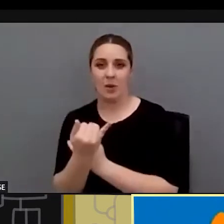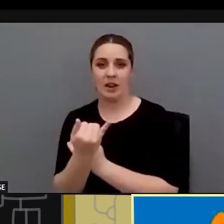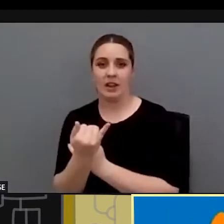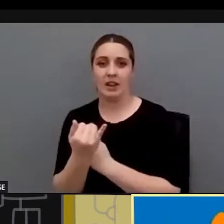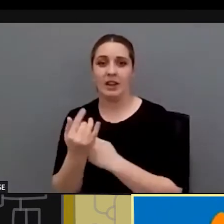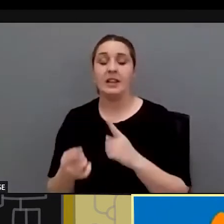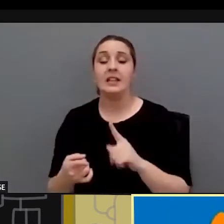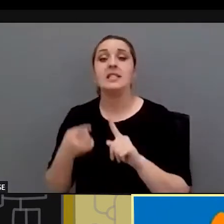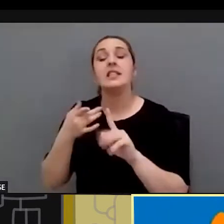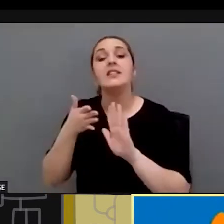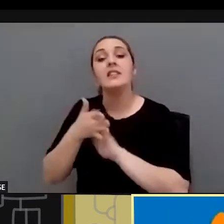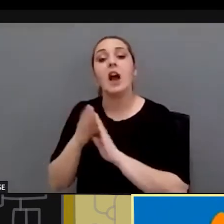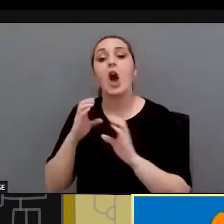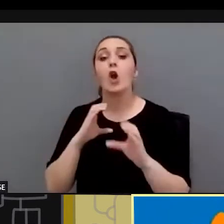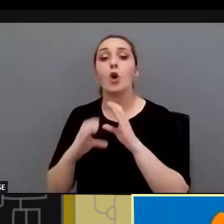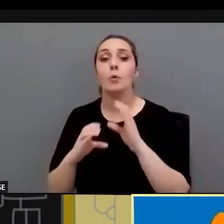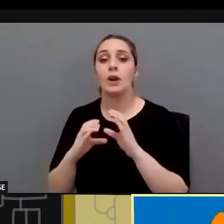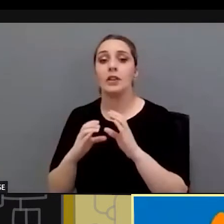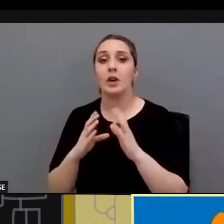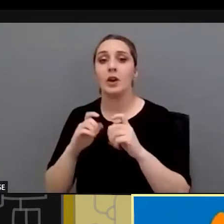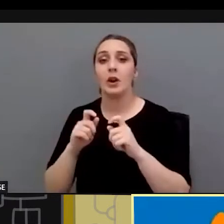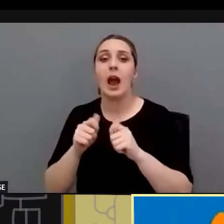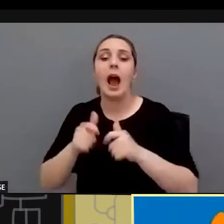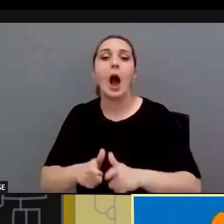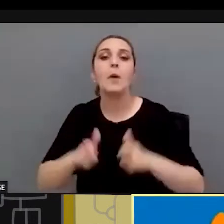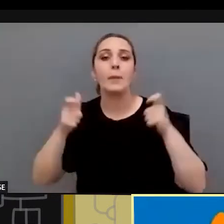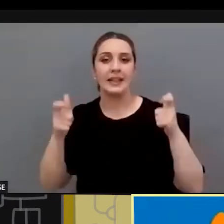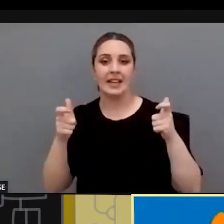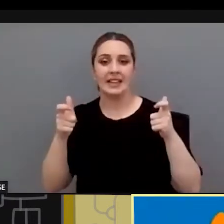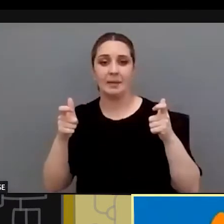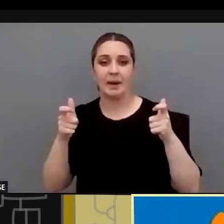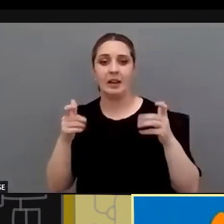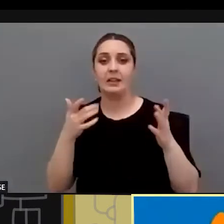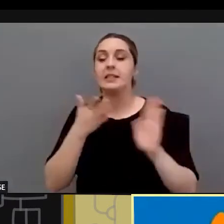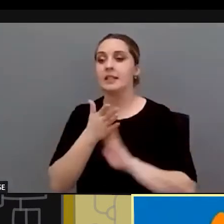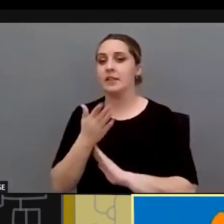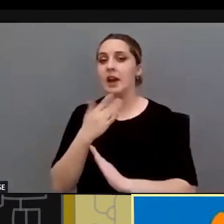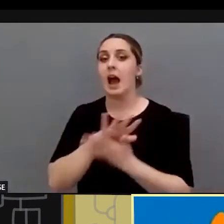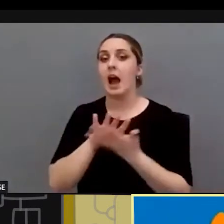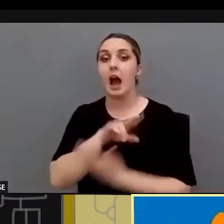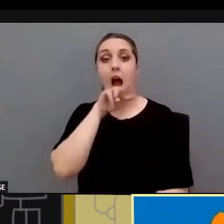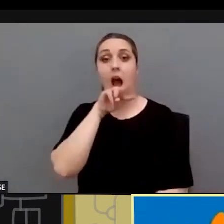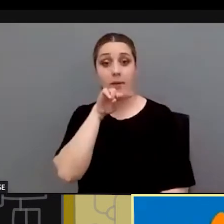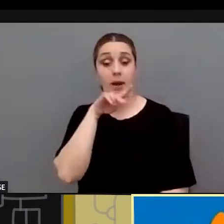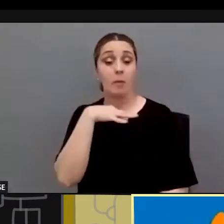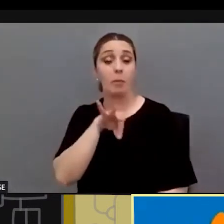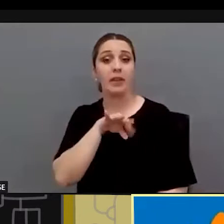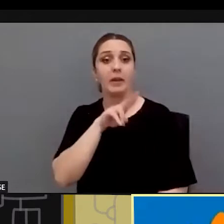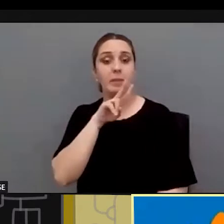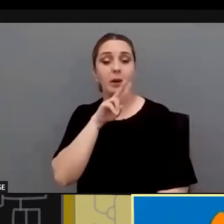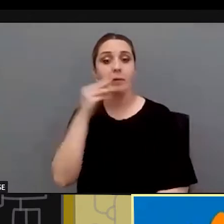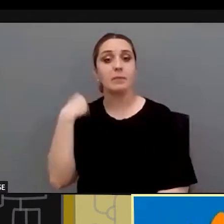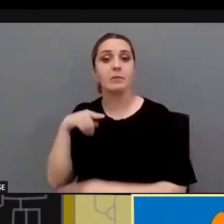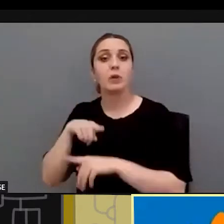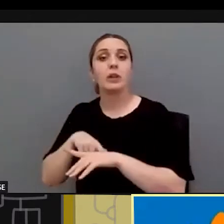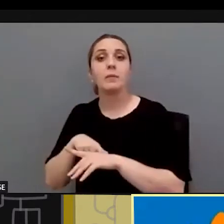una comunicación aumentativa en su vertiente aumentativa es decir va a hablar porque tiene oralidad pero a la vez pues